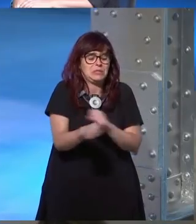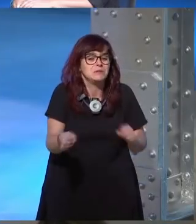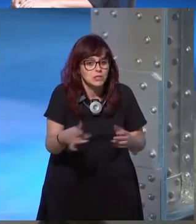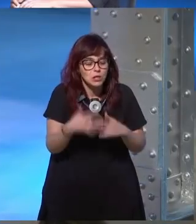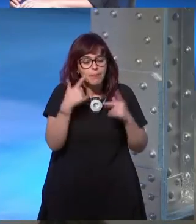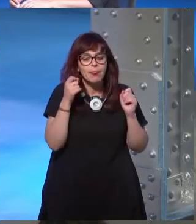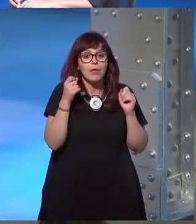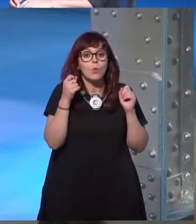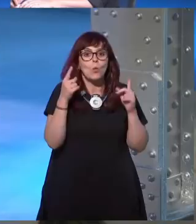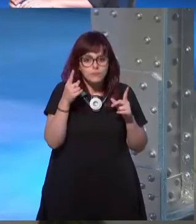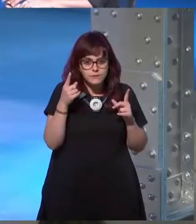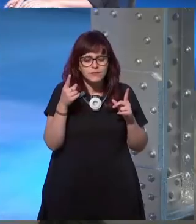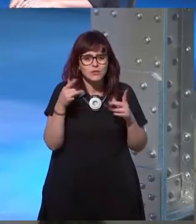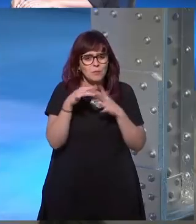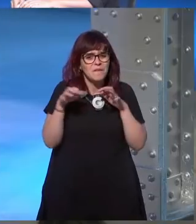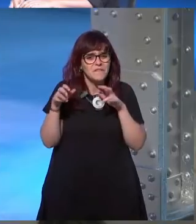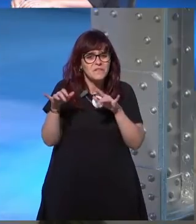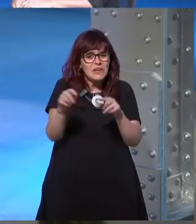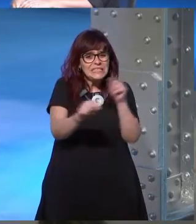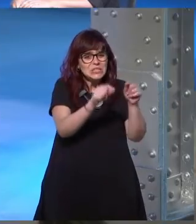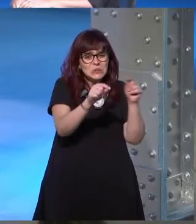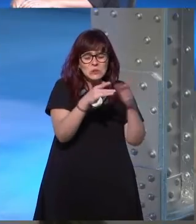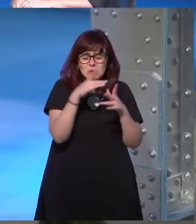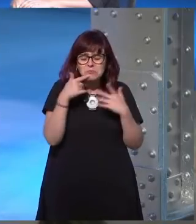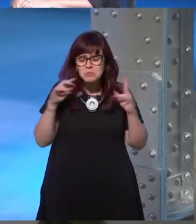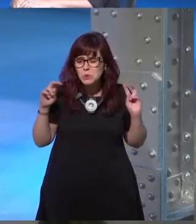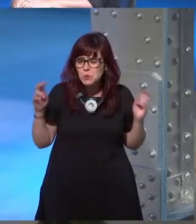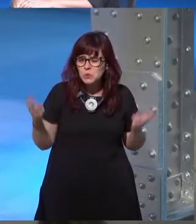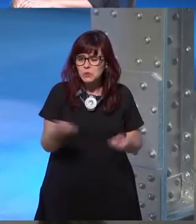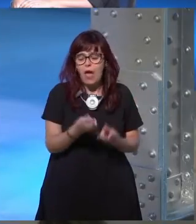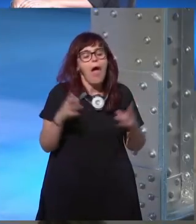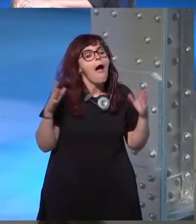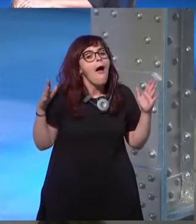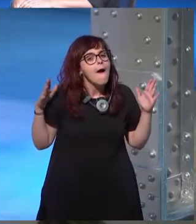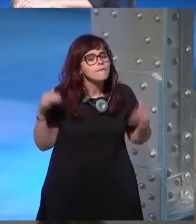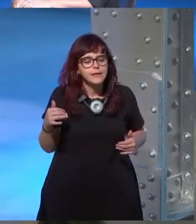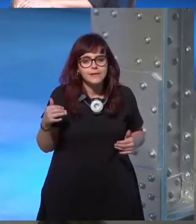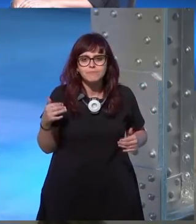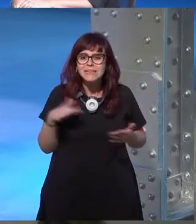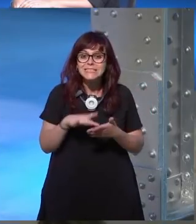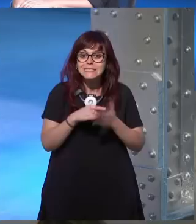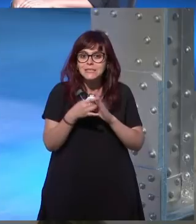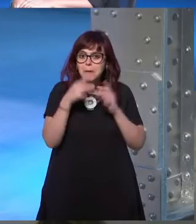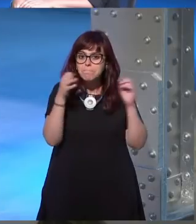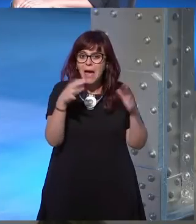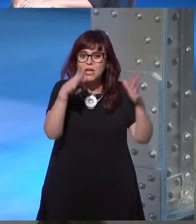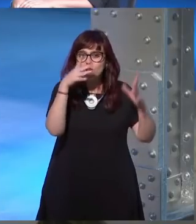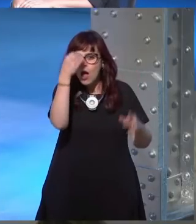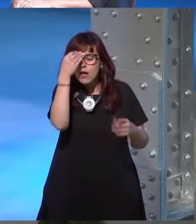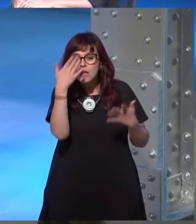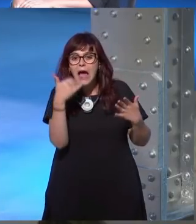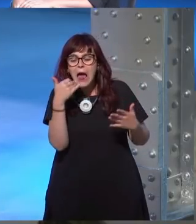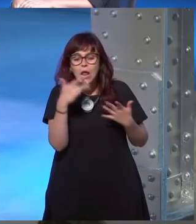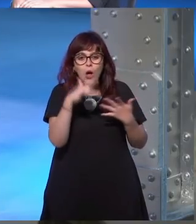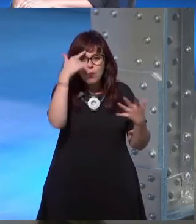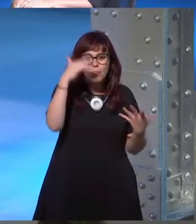yo me di cuenta de que había tantos bichos en Sudáfrica tantos insectos que dije oye este sistema mágico que ellos tienen estas creencias y si